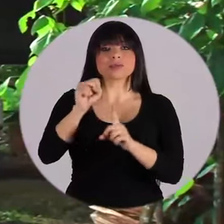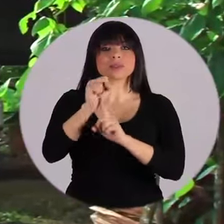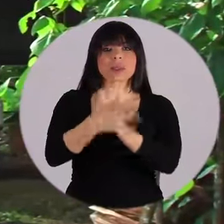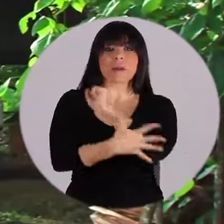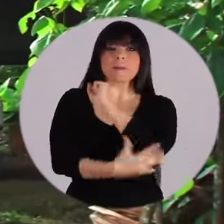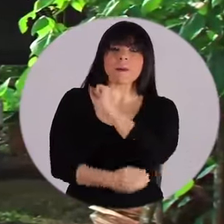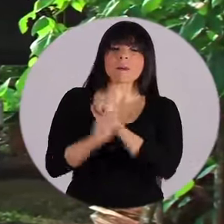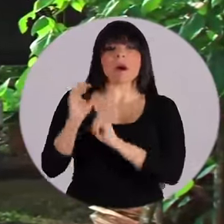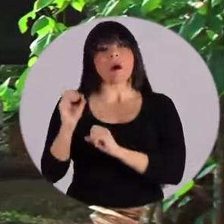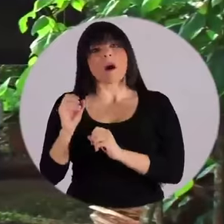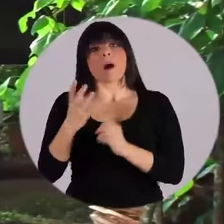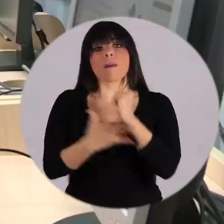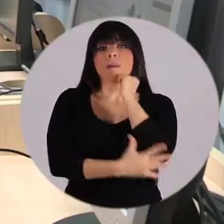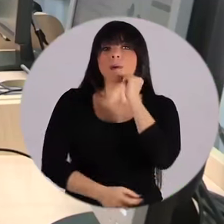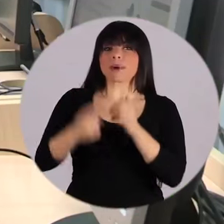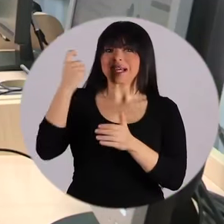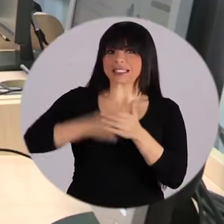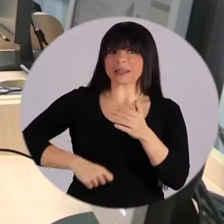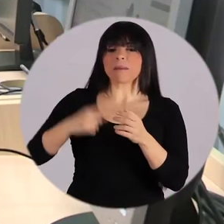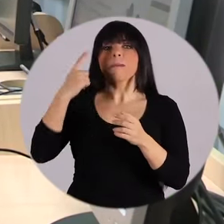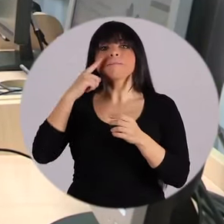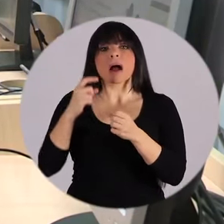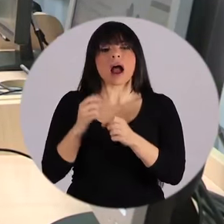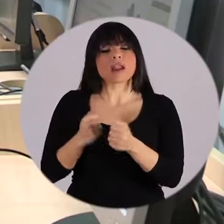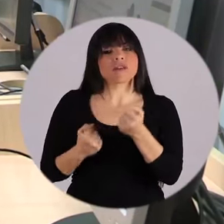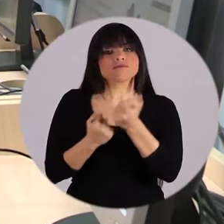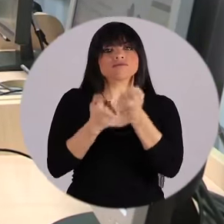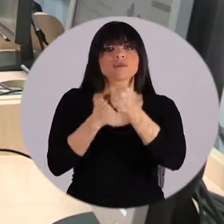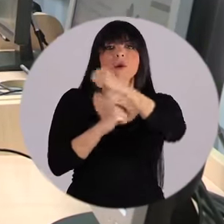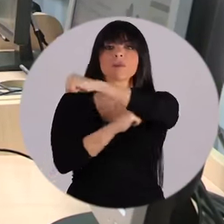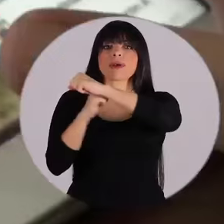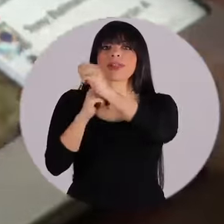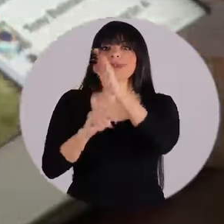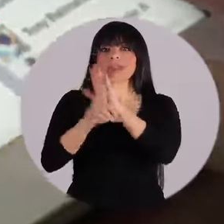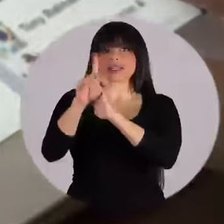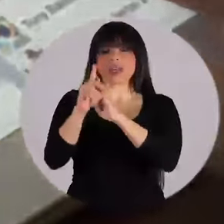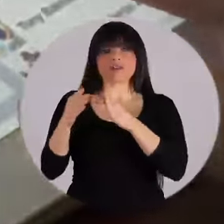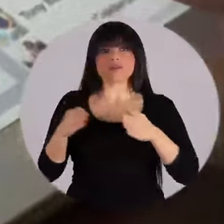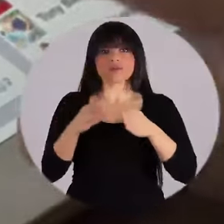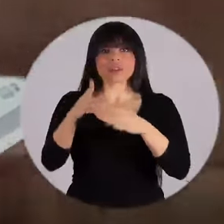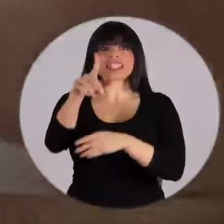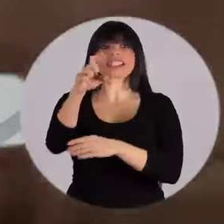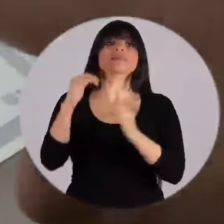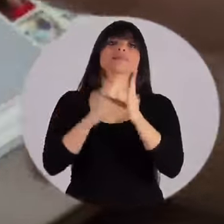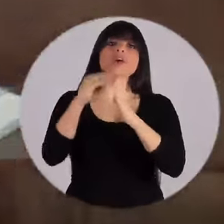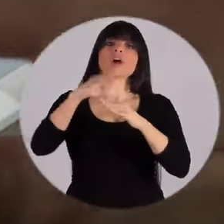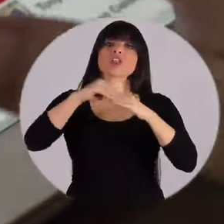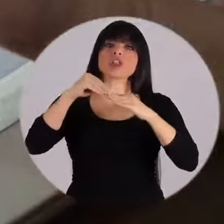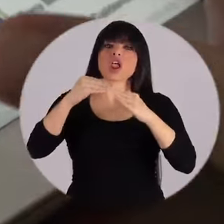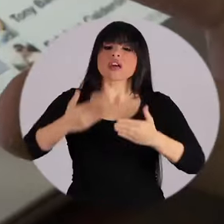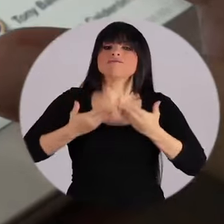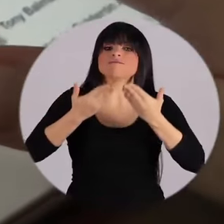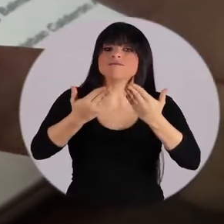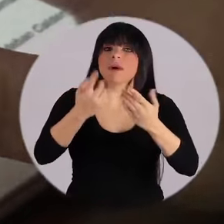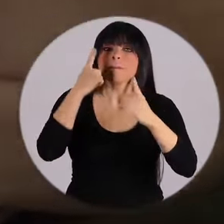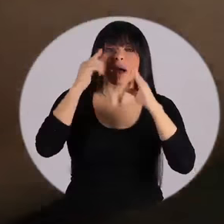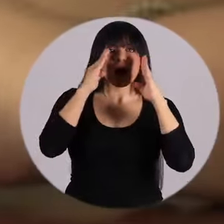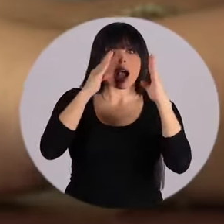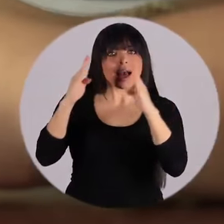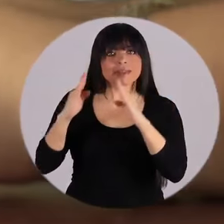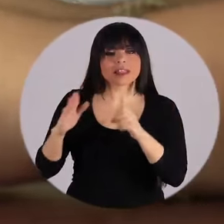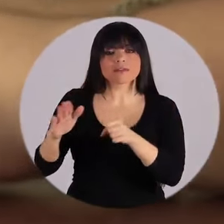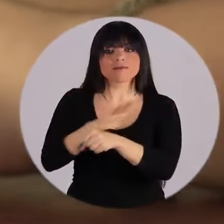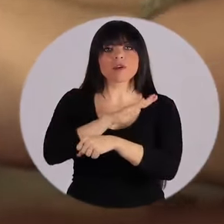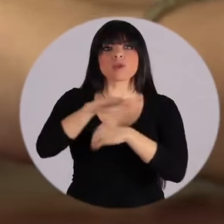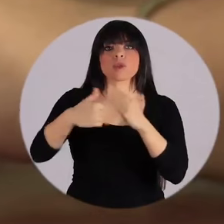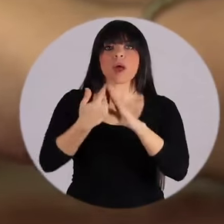en pobreza y pobreza extrema. Para seguir la ruta de puente al desarrollo, 100 millones de dólares serán destinados para atender